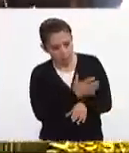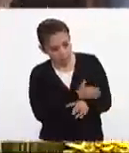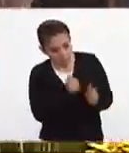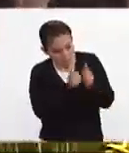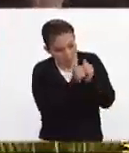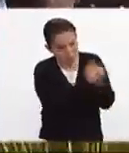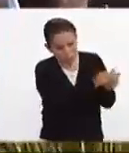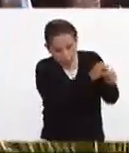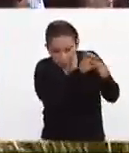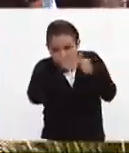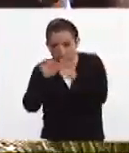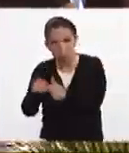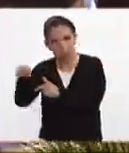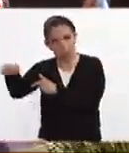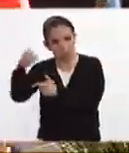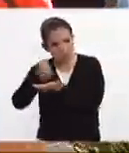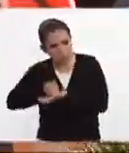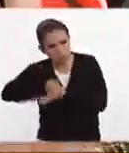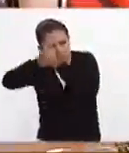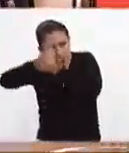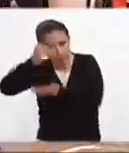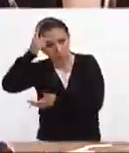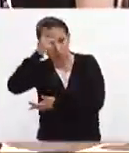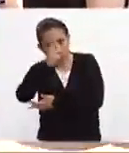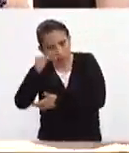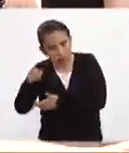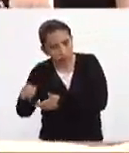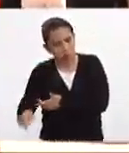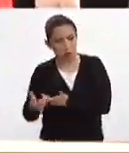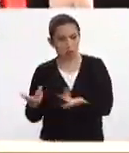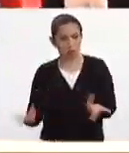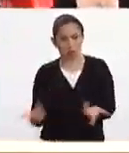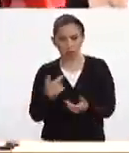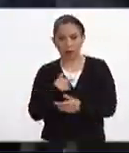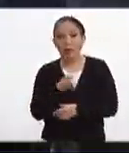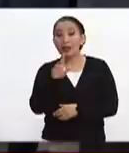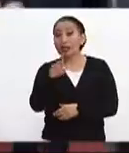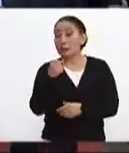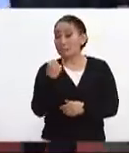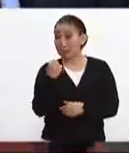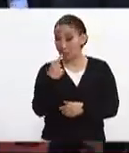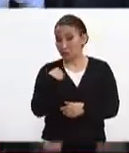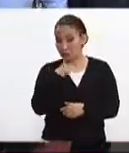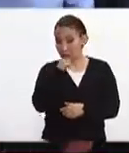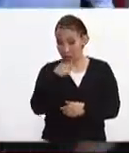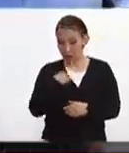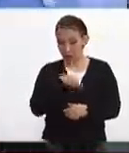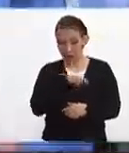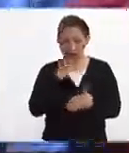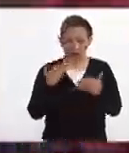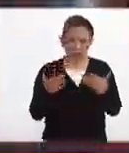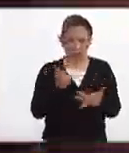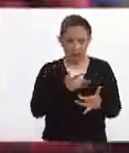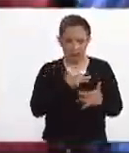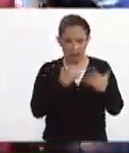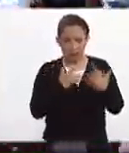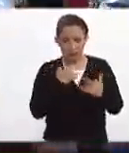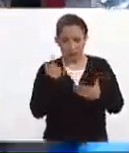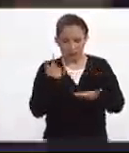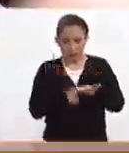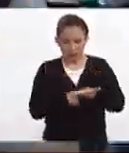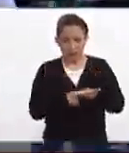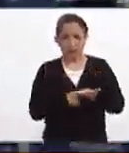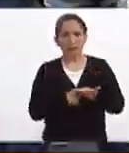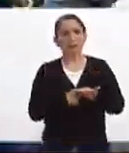incluso a que vea alguien a un terapeuta a un a un psiquiatra y nosotros mismos de pronto si nos sentimos por